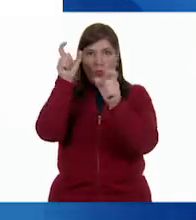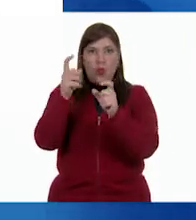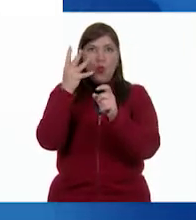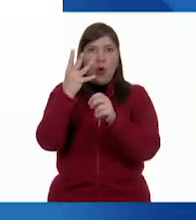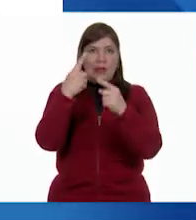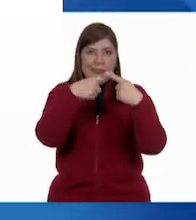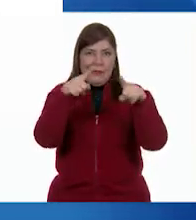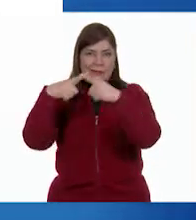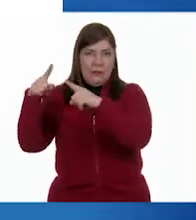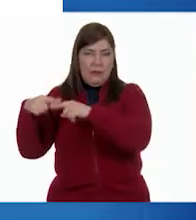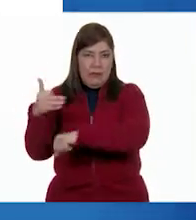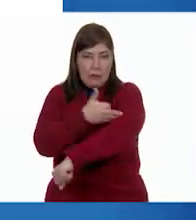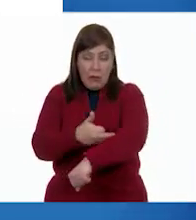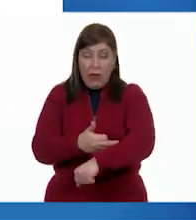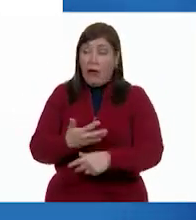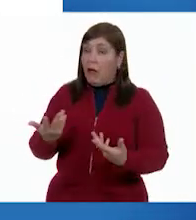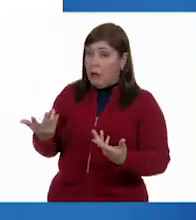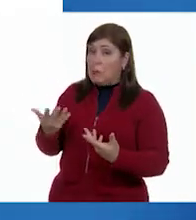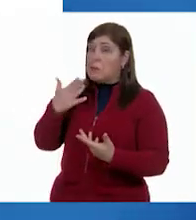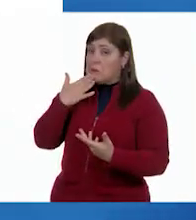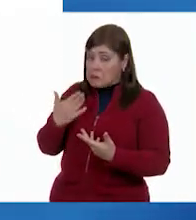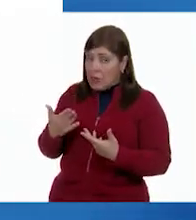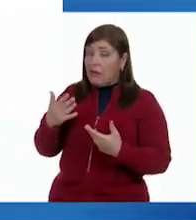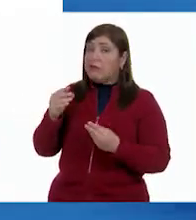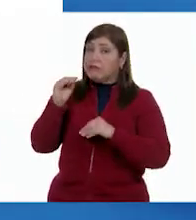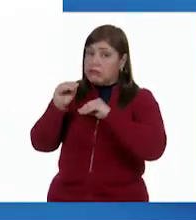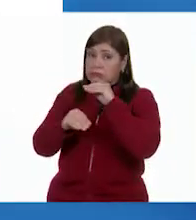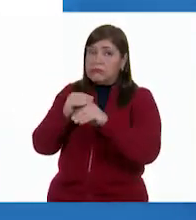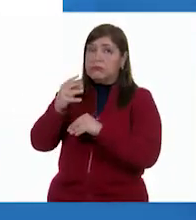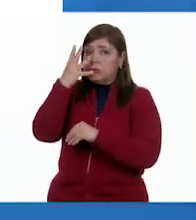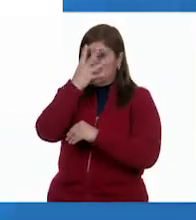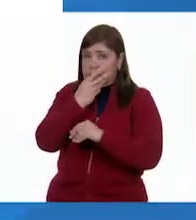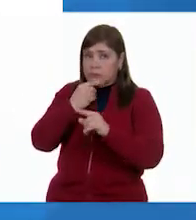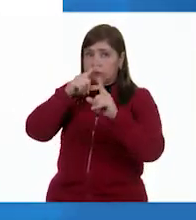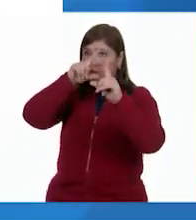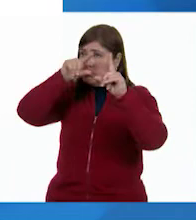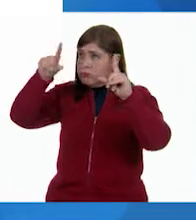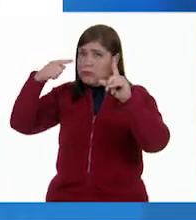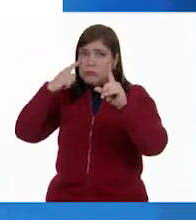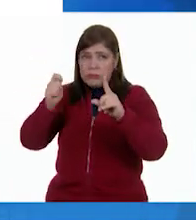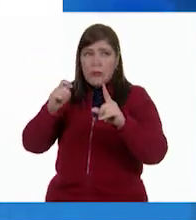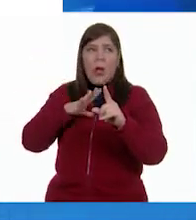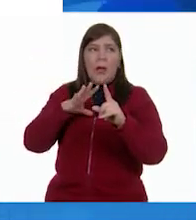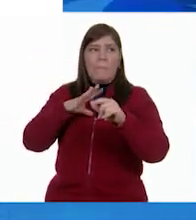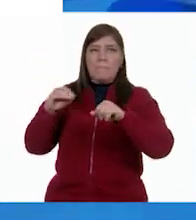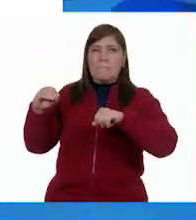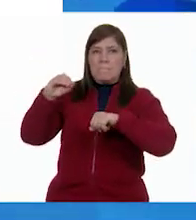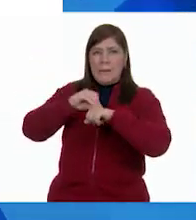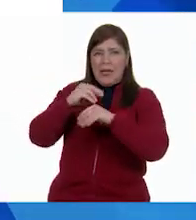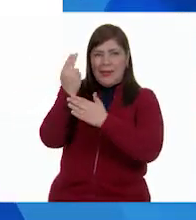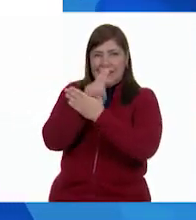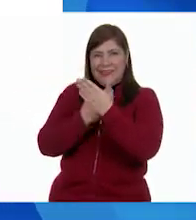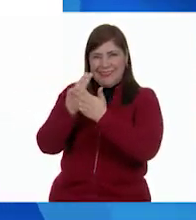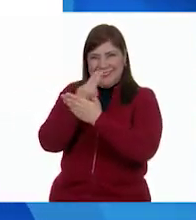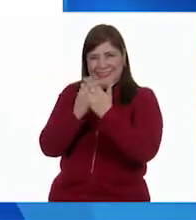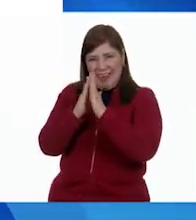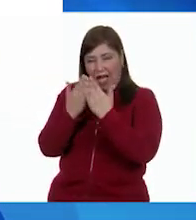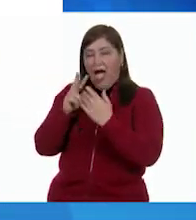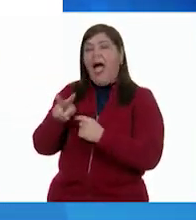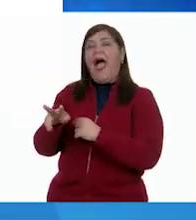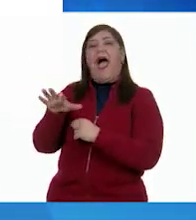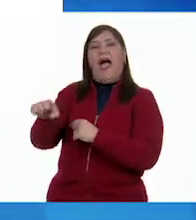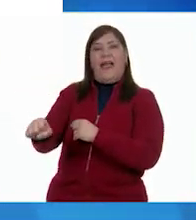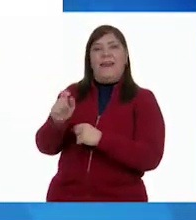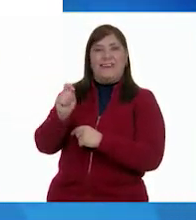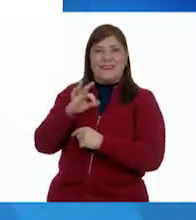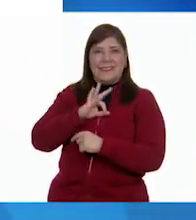Matías, excelente. Te quedó muy, muy bonita tu gráfica. Y luego agregarle esa imagen de libros nos ayuda bastante a comprender un